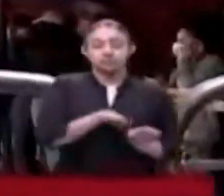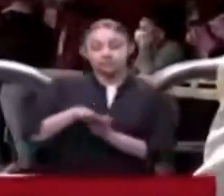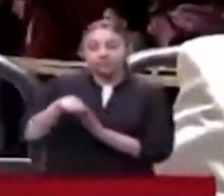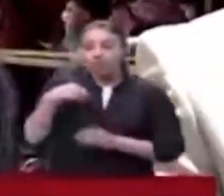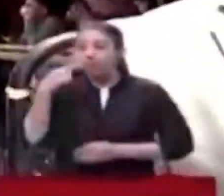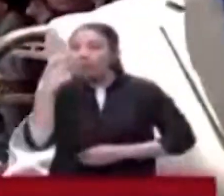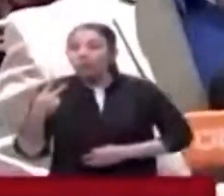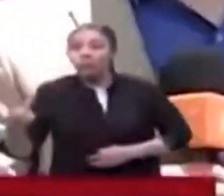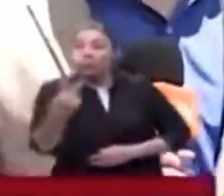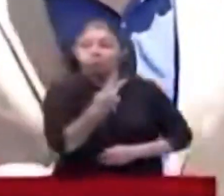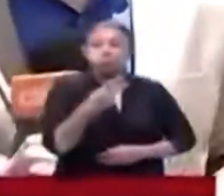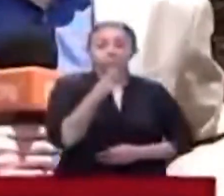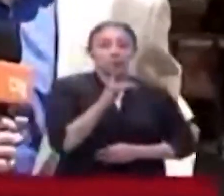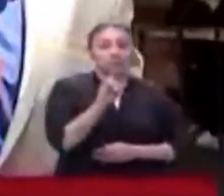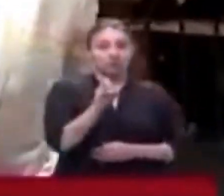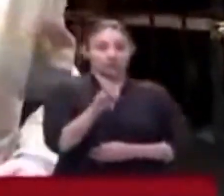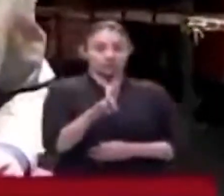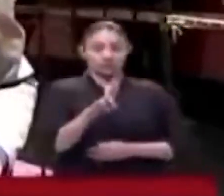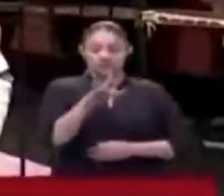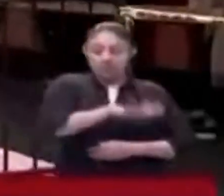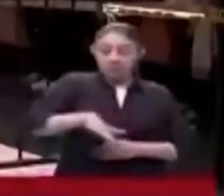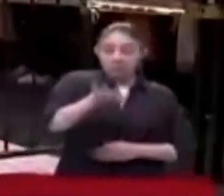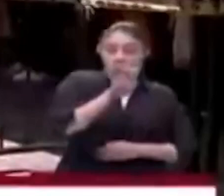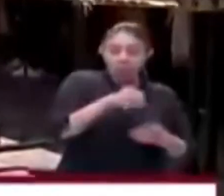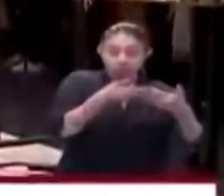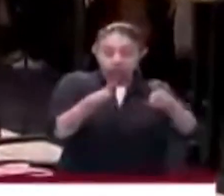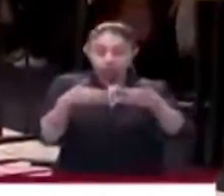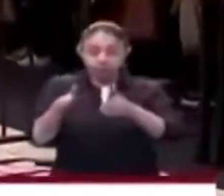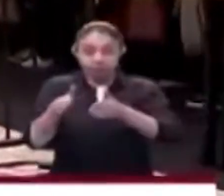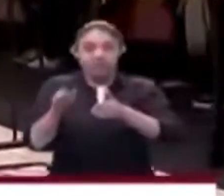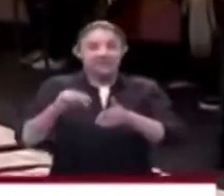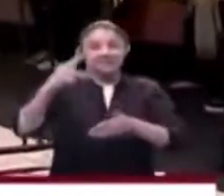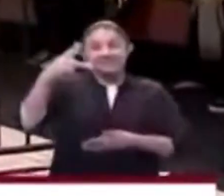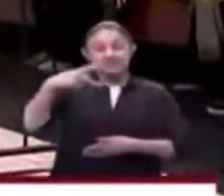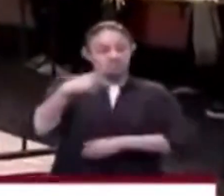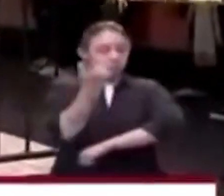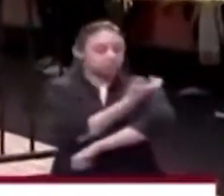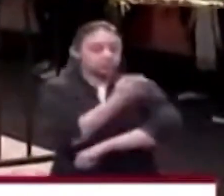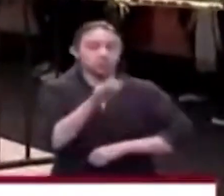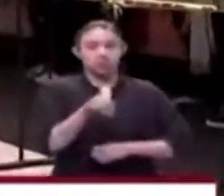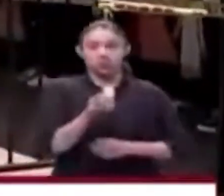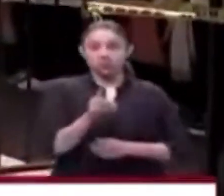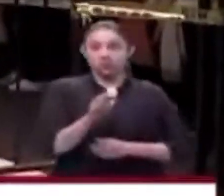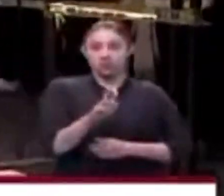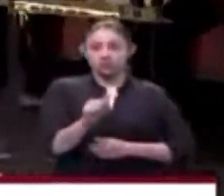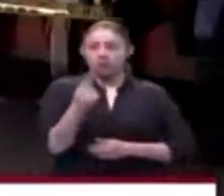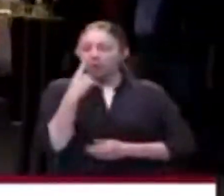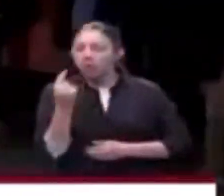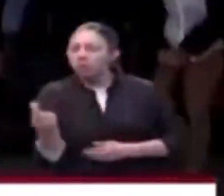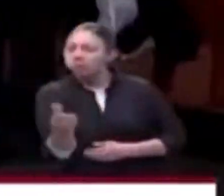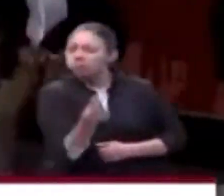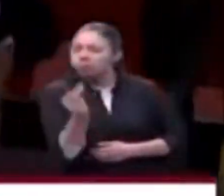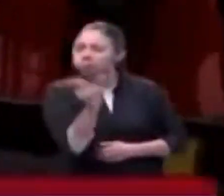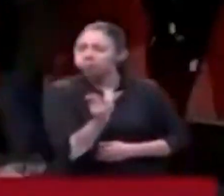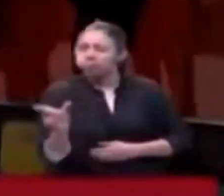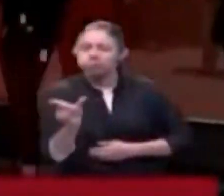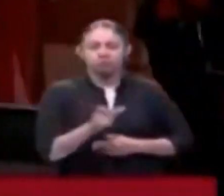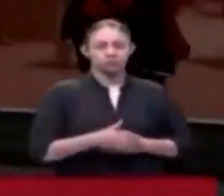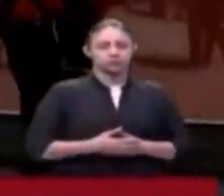constatar que aquí en Boulevard, uno de los nueve puntos habilitados en donde se está aplicando la segunda dosis de Moderna, no hay tanta afluencia de personas.